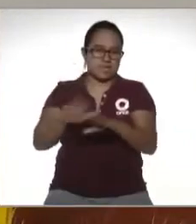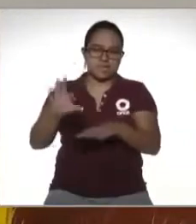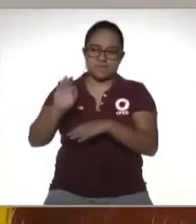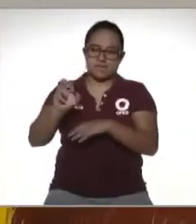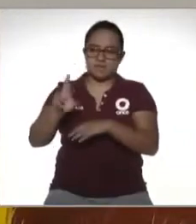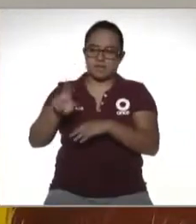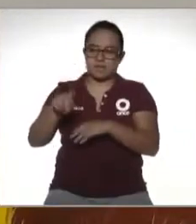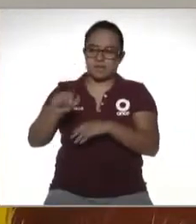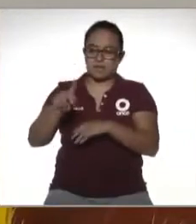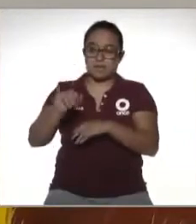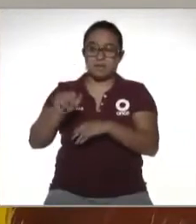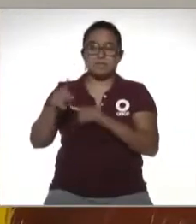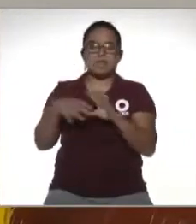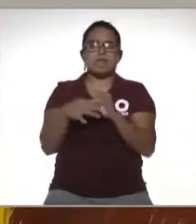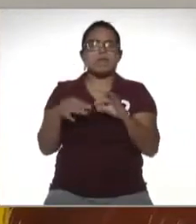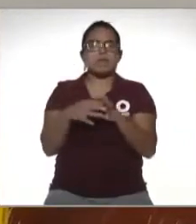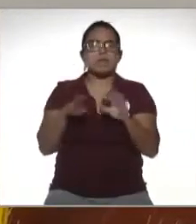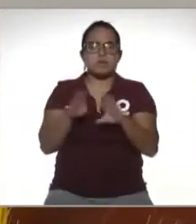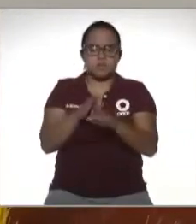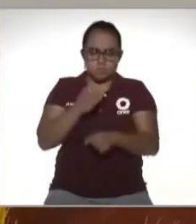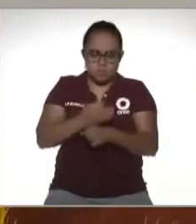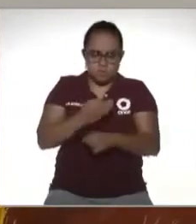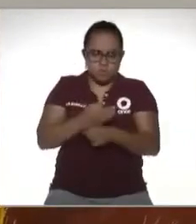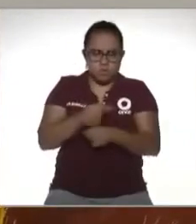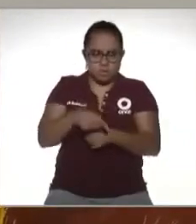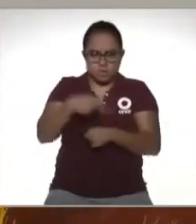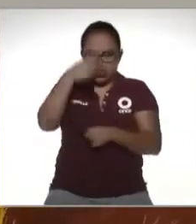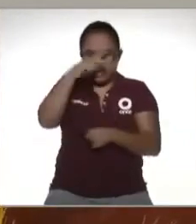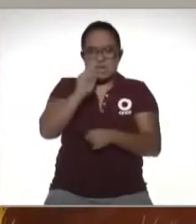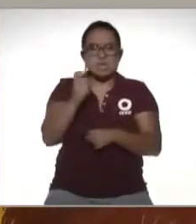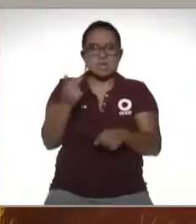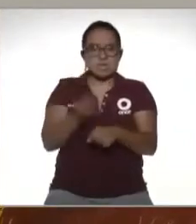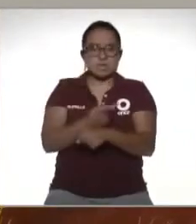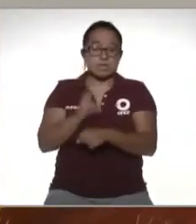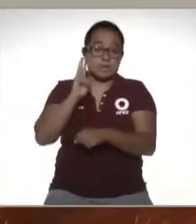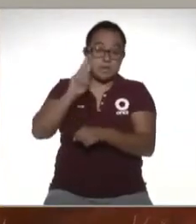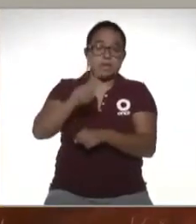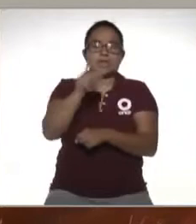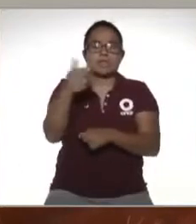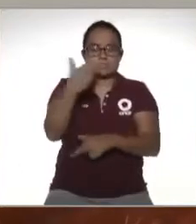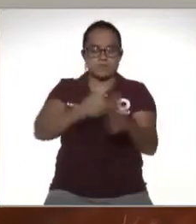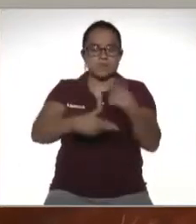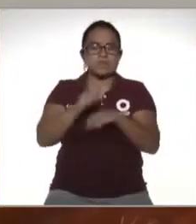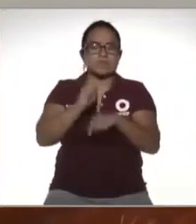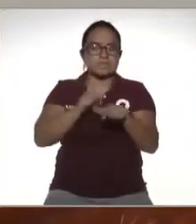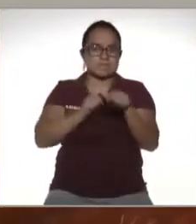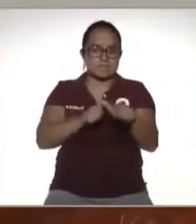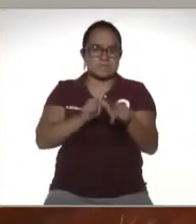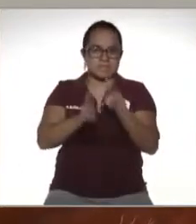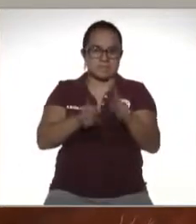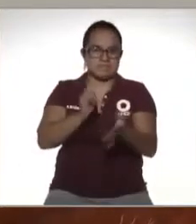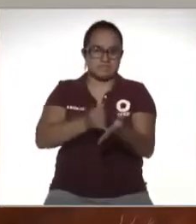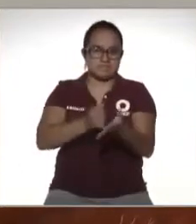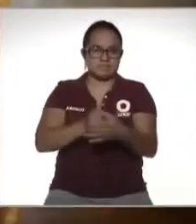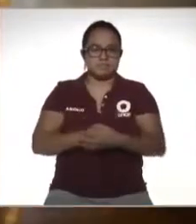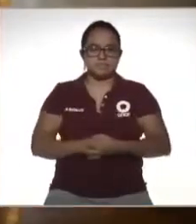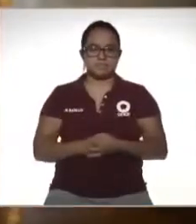Fernanda Tapia donde nos habla del panorama actual aquí en México vamos a verlo y regresamos para seguir platicando de impuestos